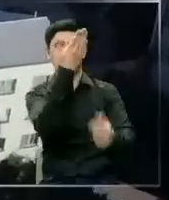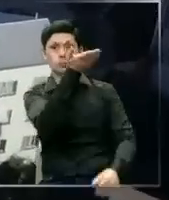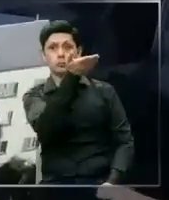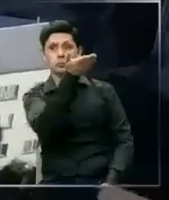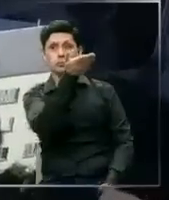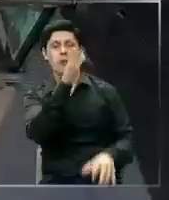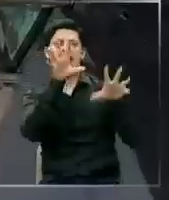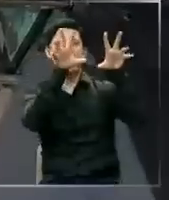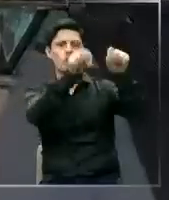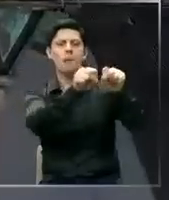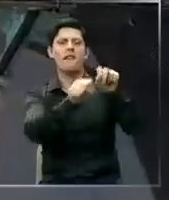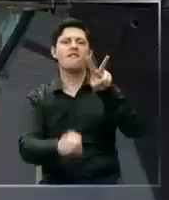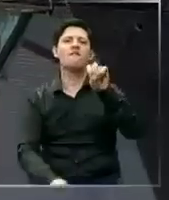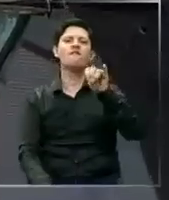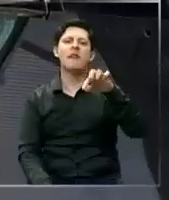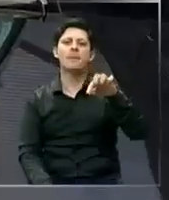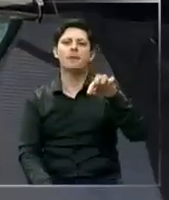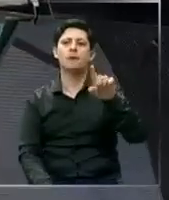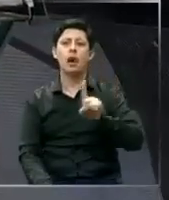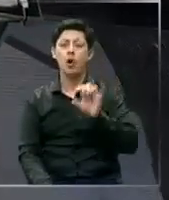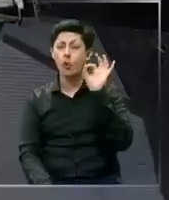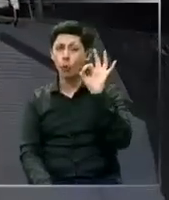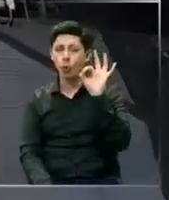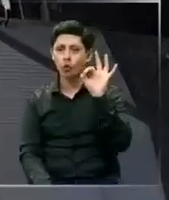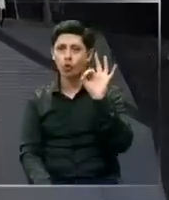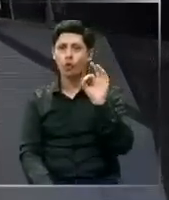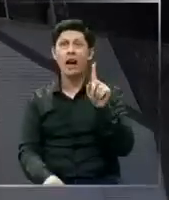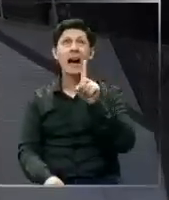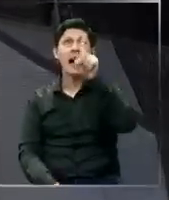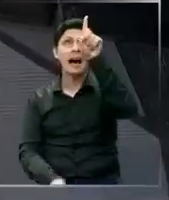la toma VIP, justo sobre la azotea de un edificio.